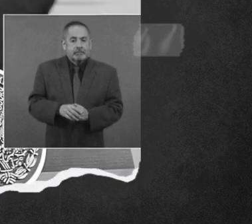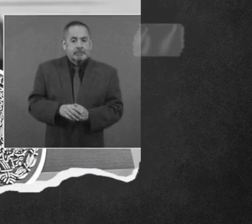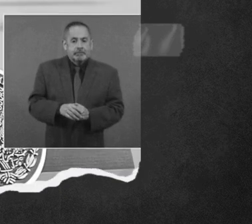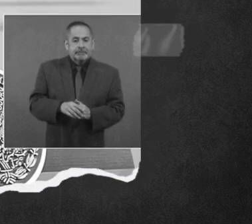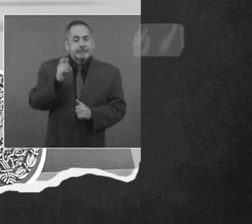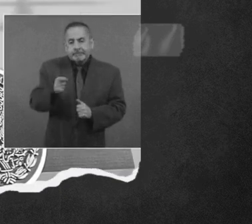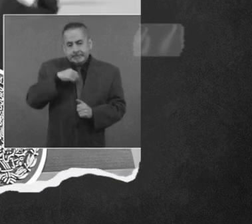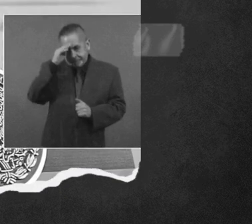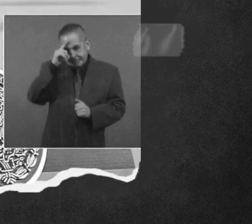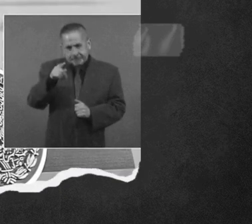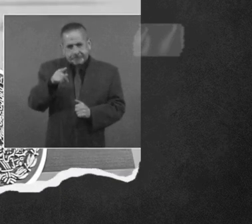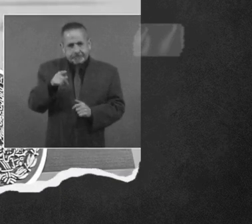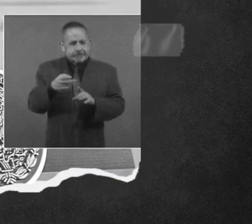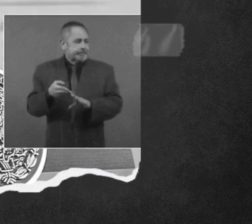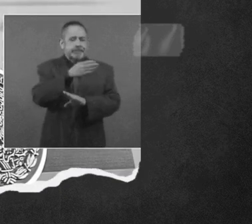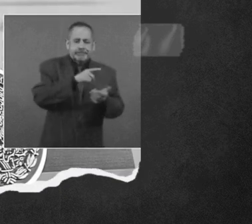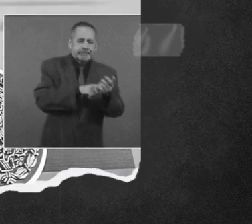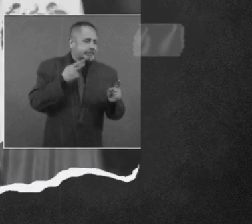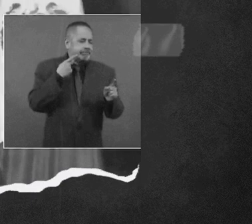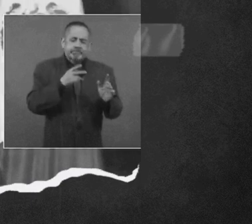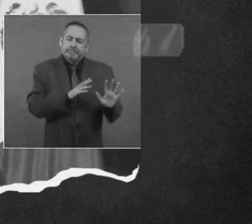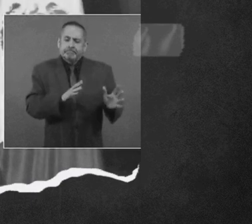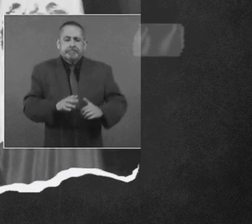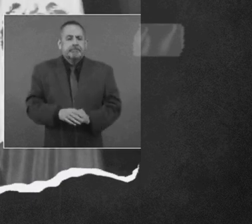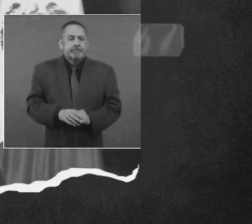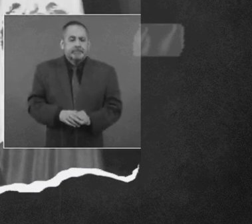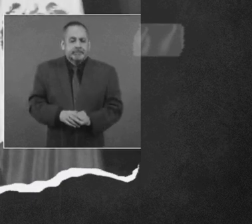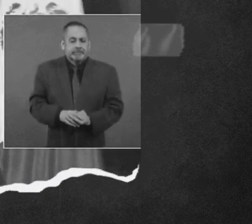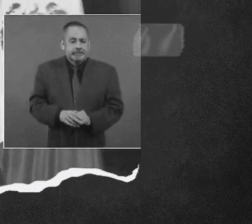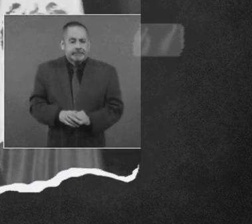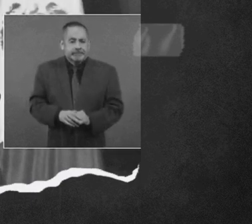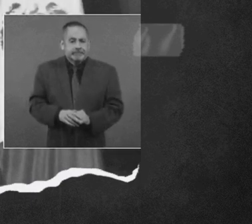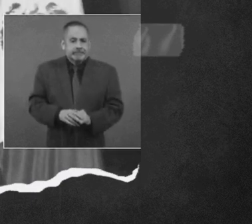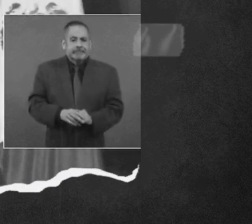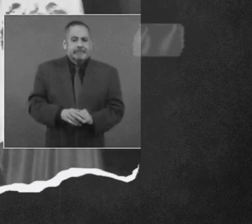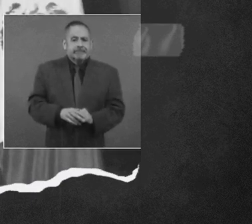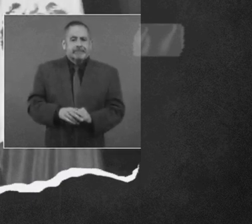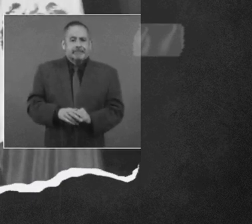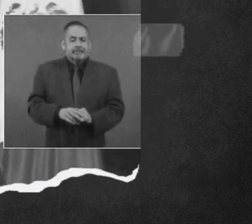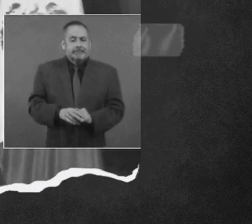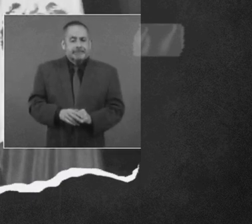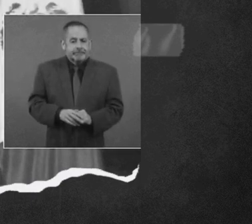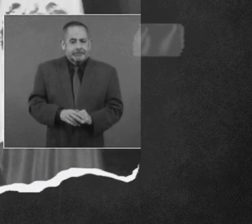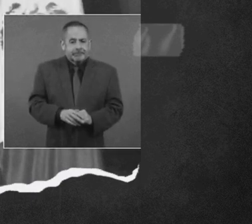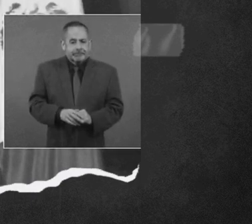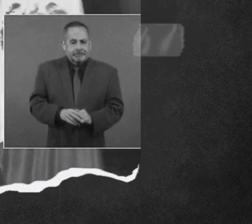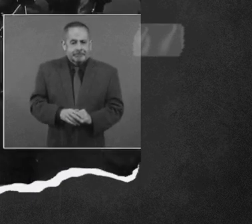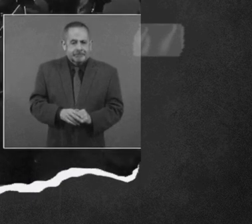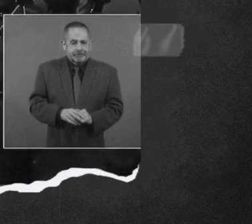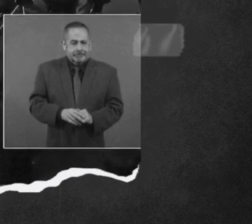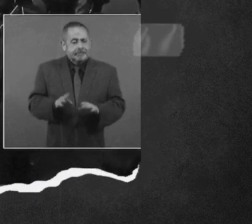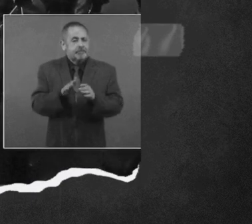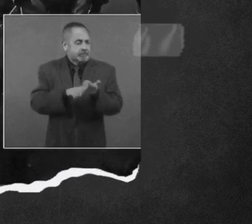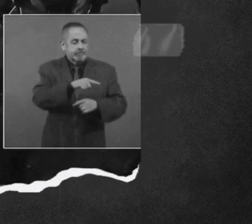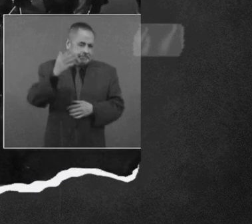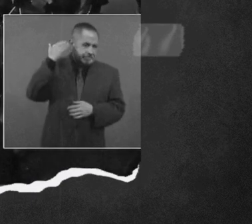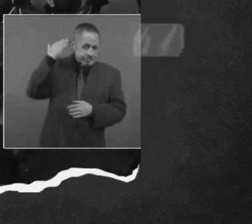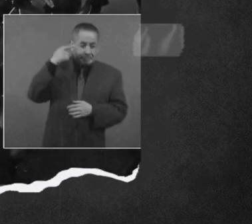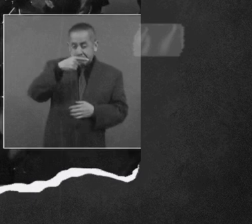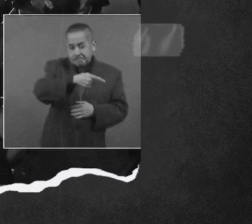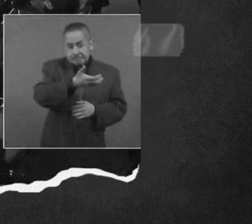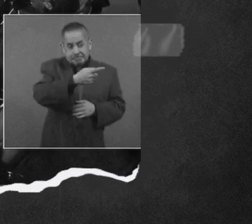Si aplicamos la vieja política, pues es hablar. Bueno, lo que hacían hasta